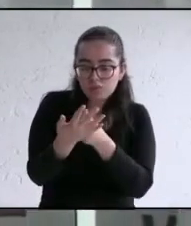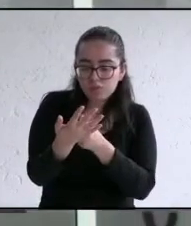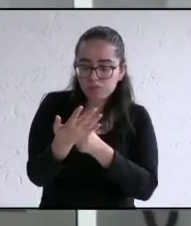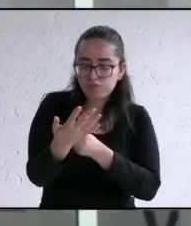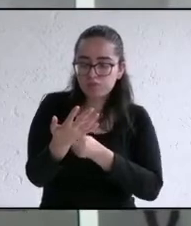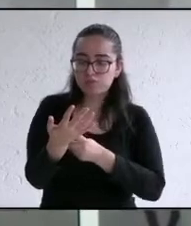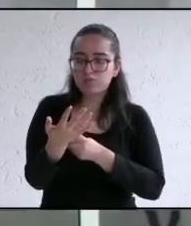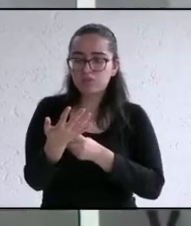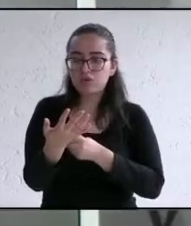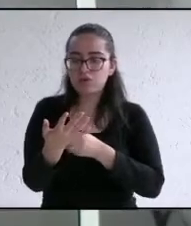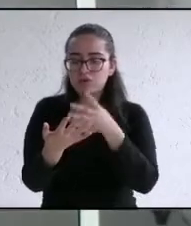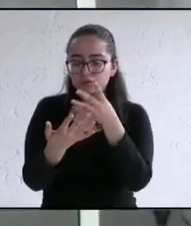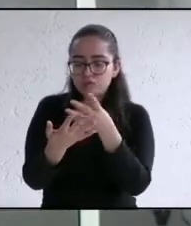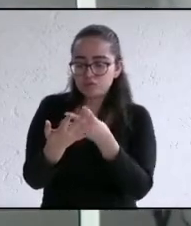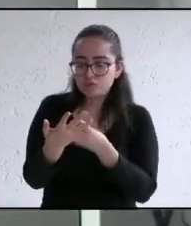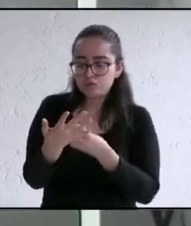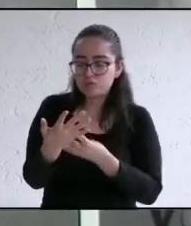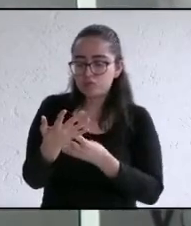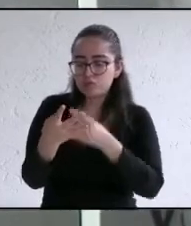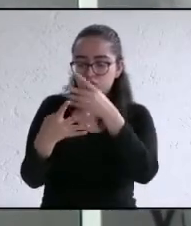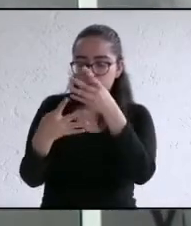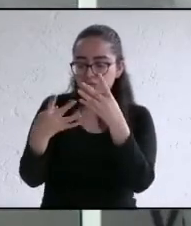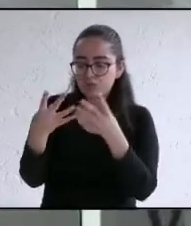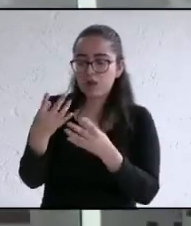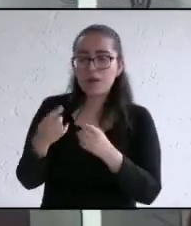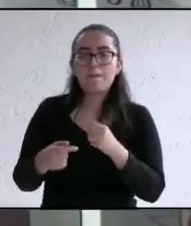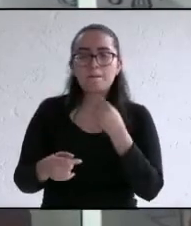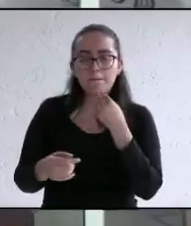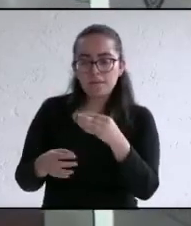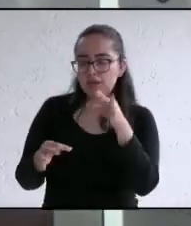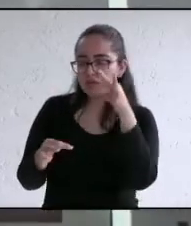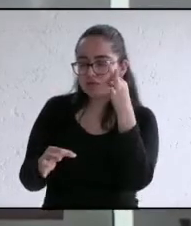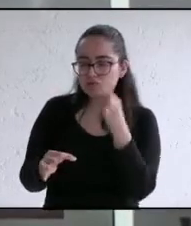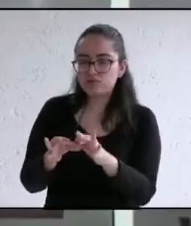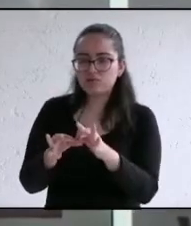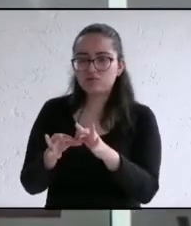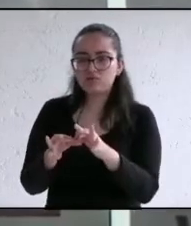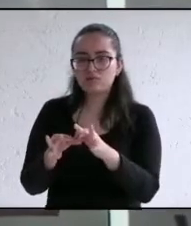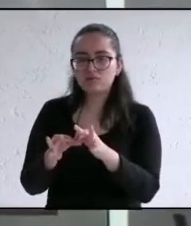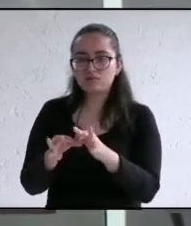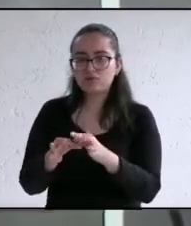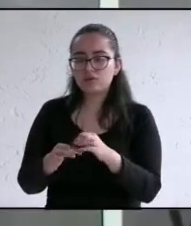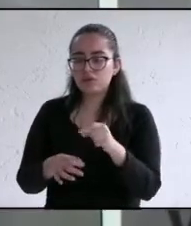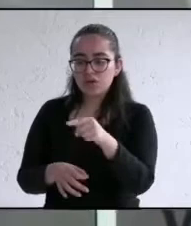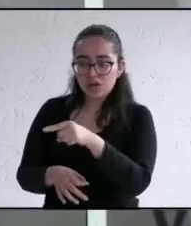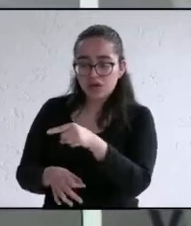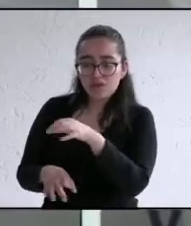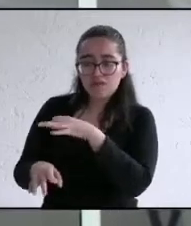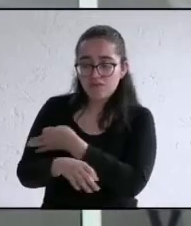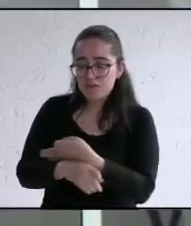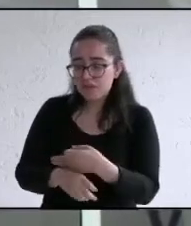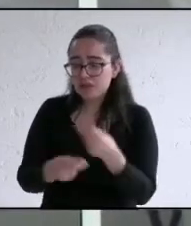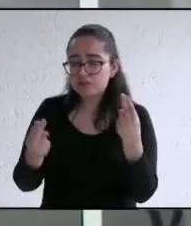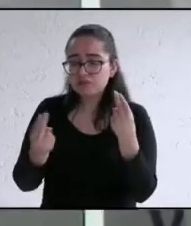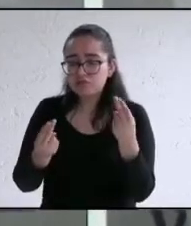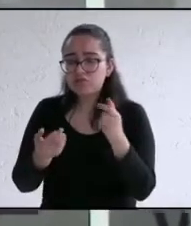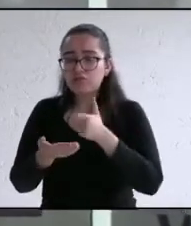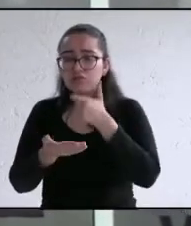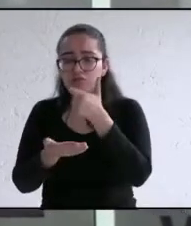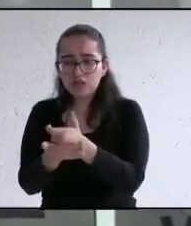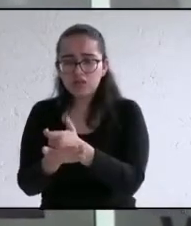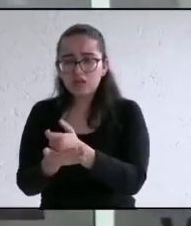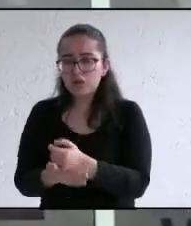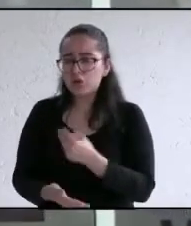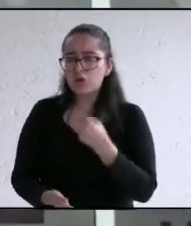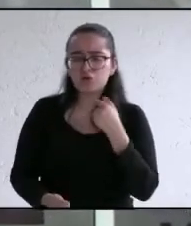incluya una estructura sólida de creación y fomento al empleo las familias necesitan un ingreso y los actopeños somos gente que nos gusta el trabajo honrado